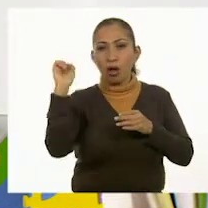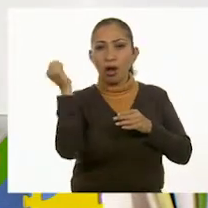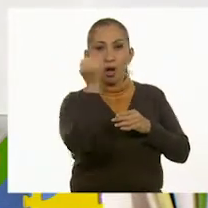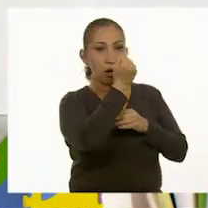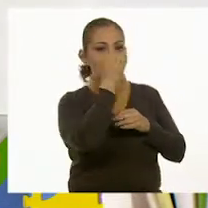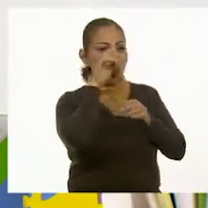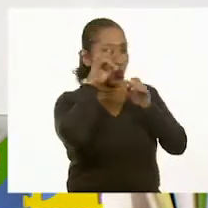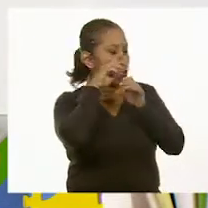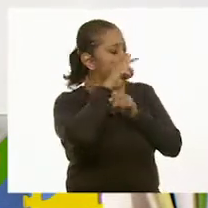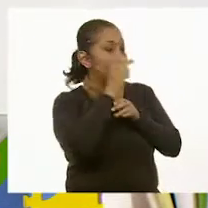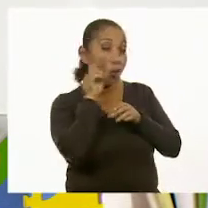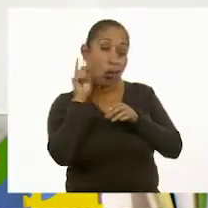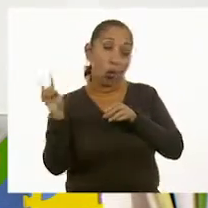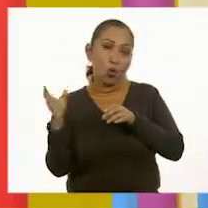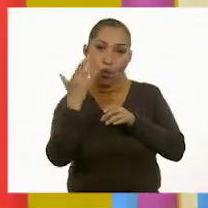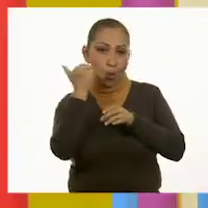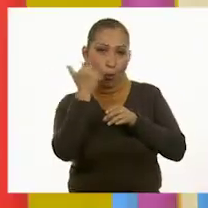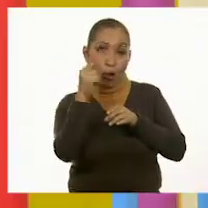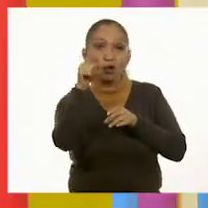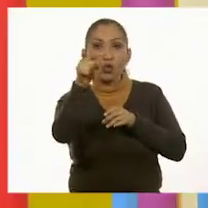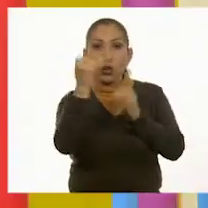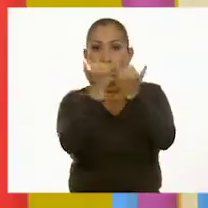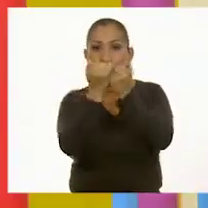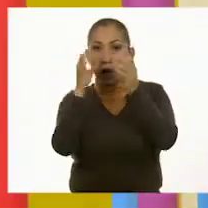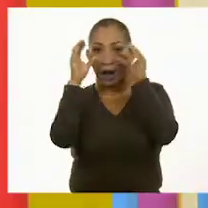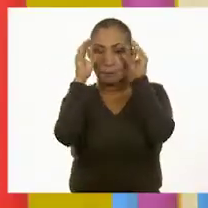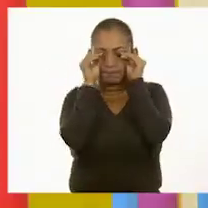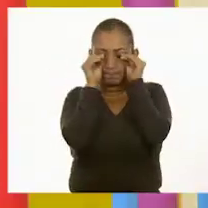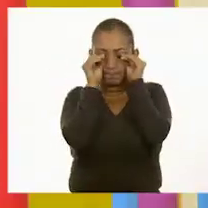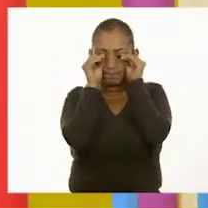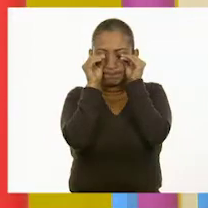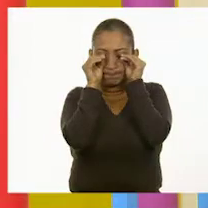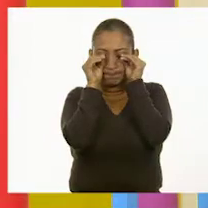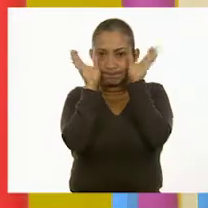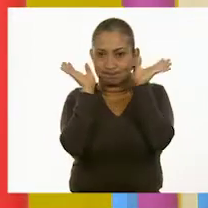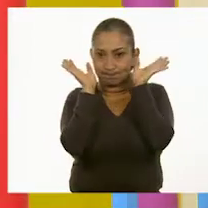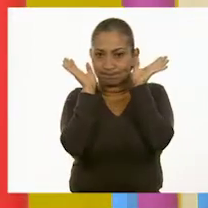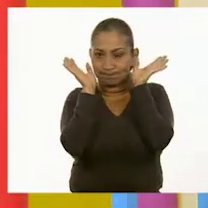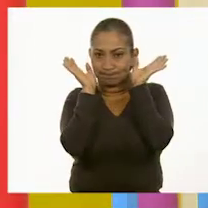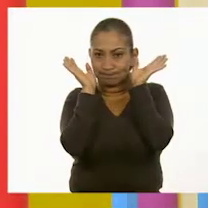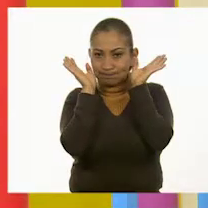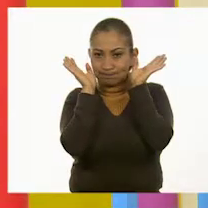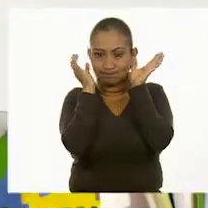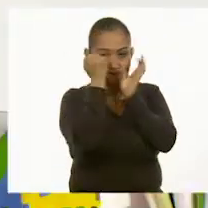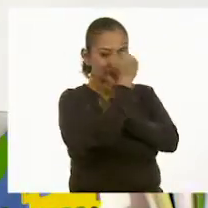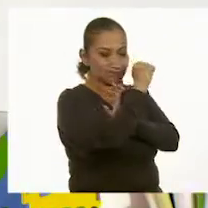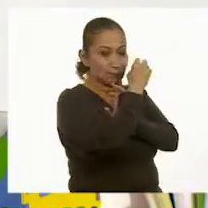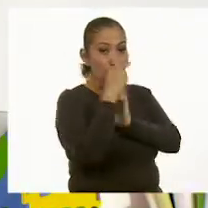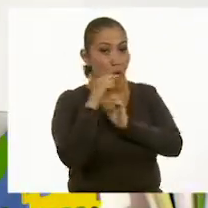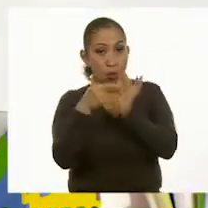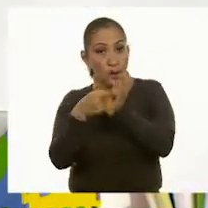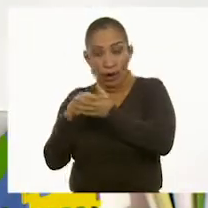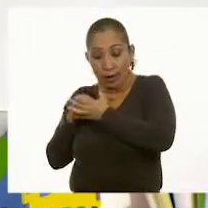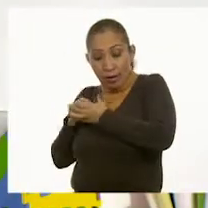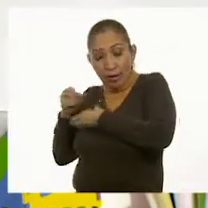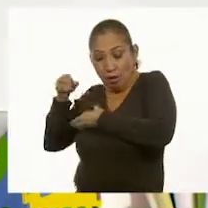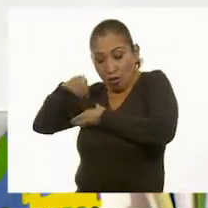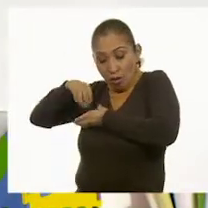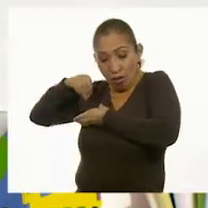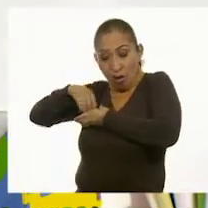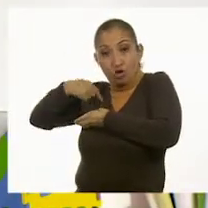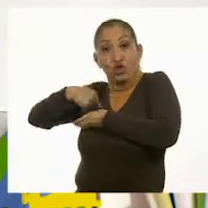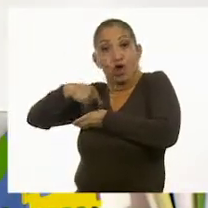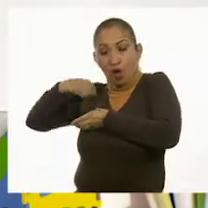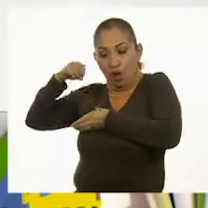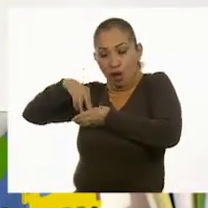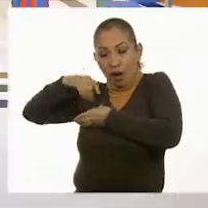para que no veas cuántas fichitas agrego. Y en casa también, solo un momento, voy a girarme y no les voy a enseñar cuántas fichitas voy